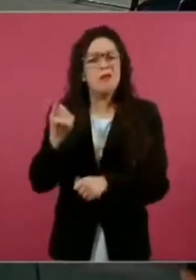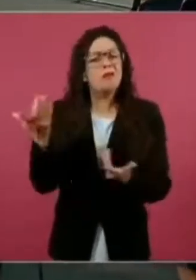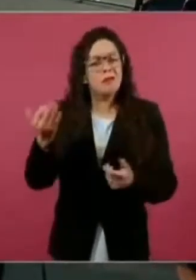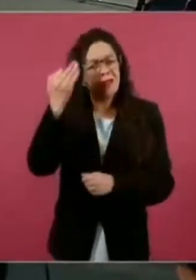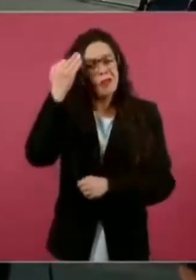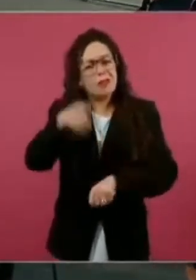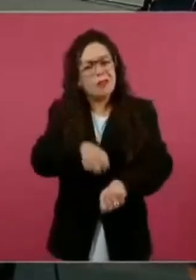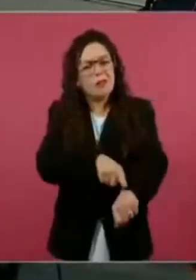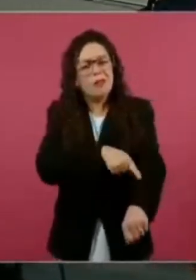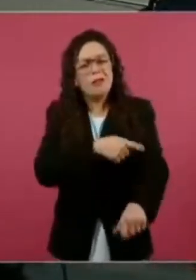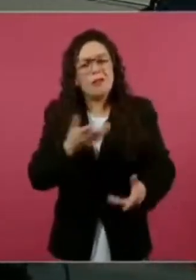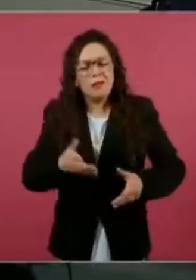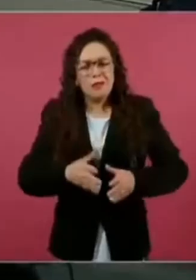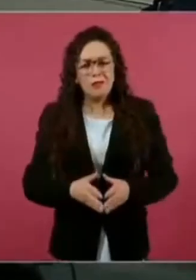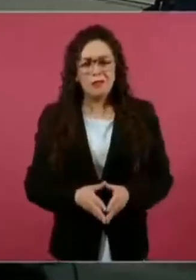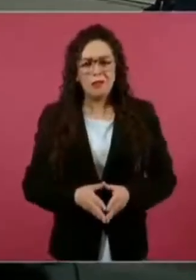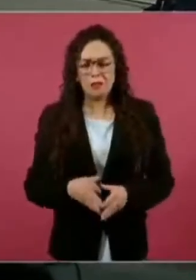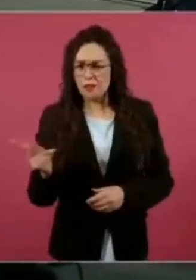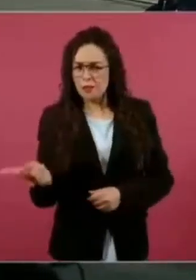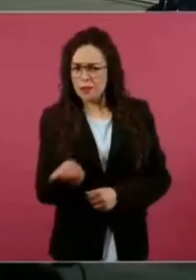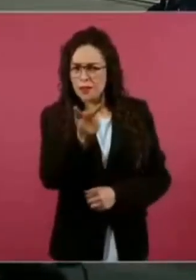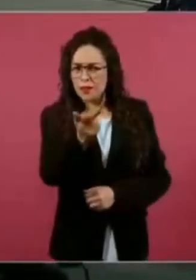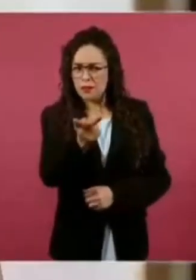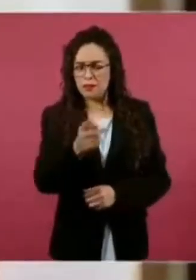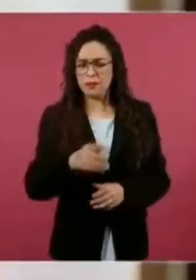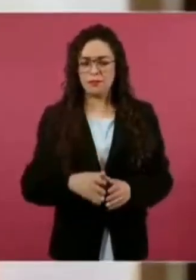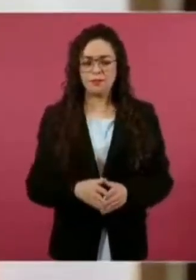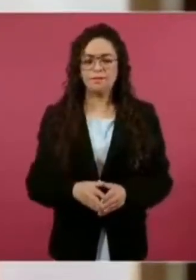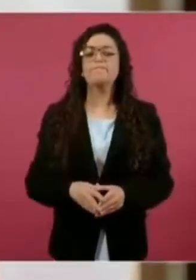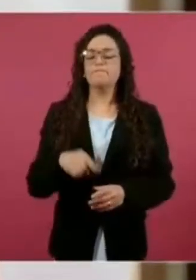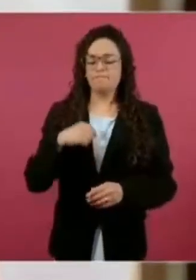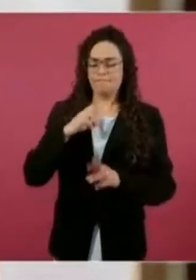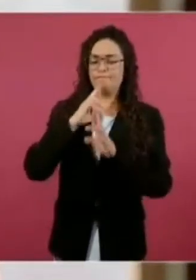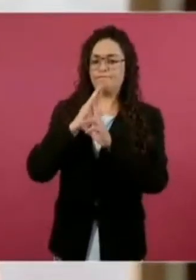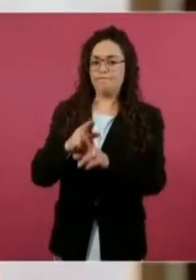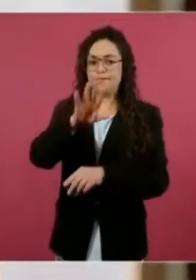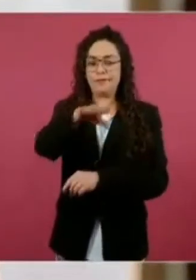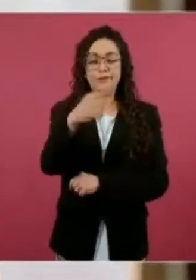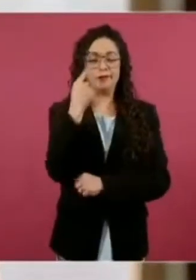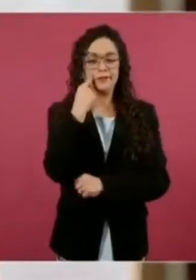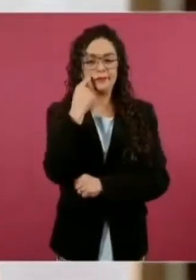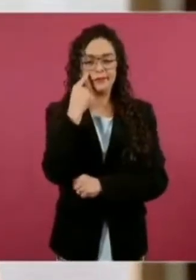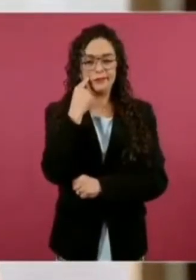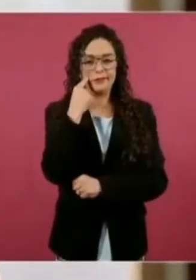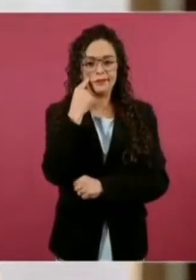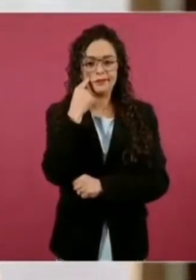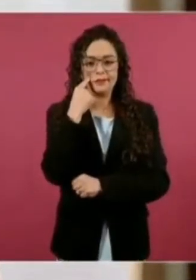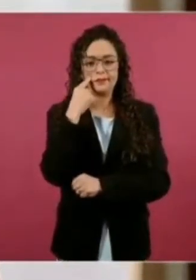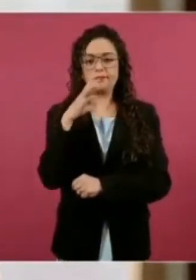Pues tiene que ver con varias cosas. Primero, que